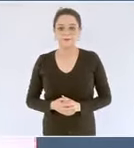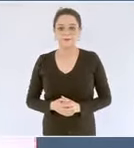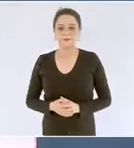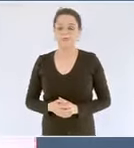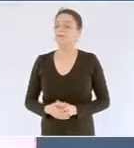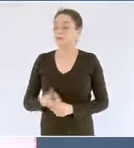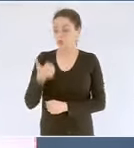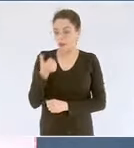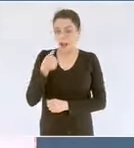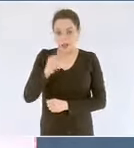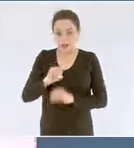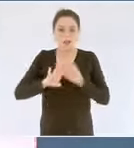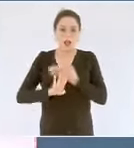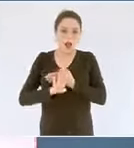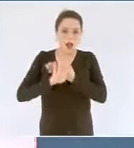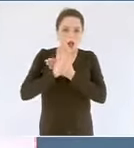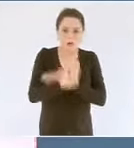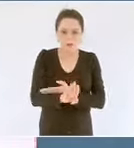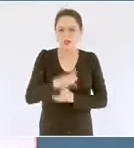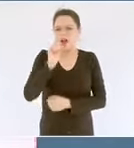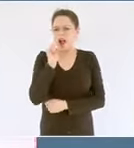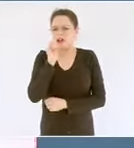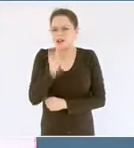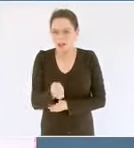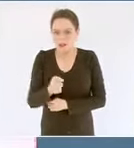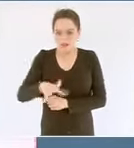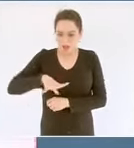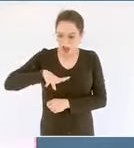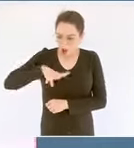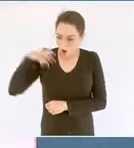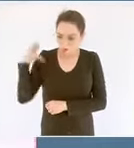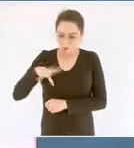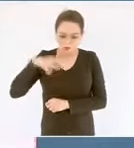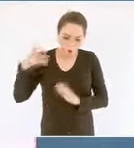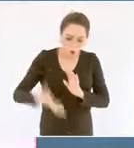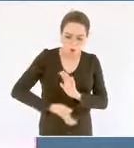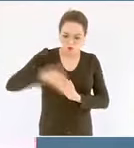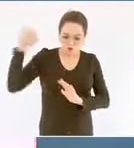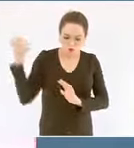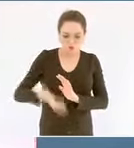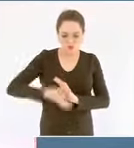el uso excesivo de combustibles fósiles